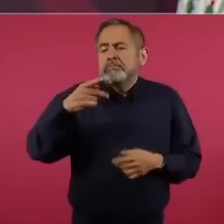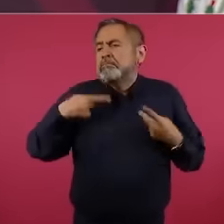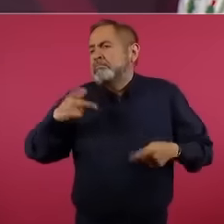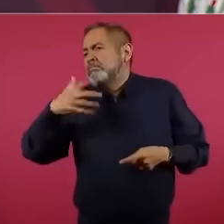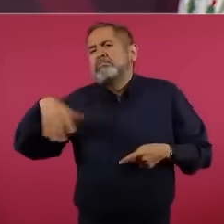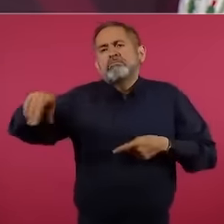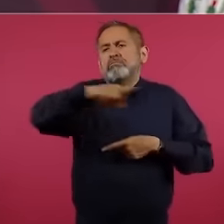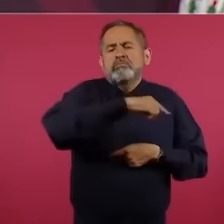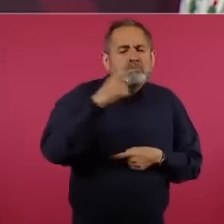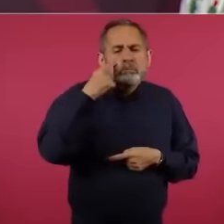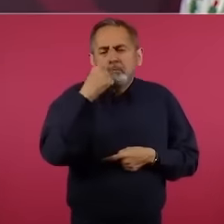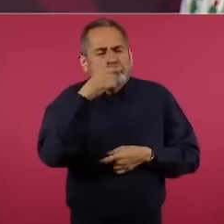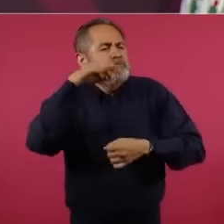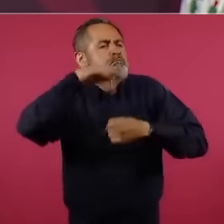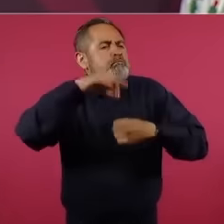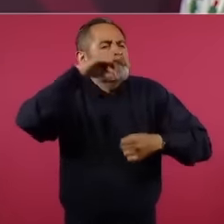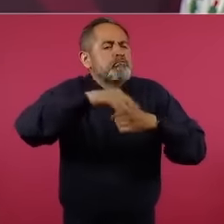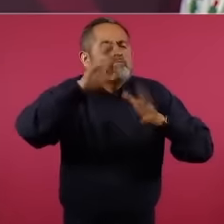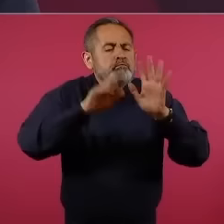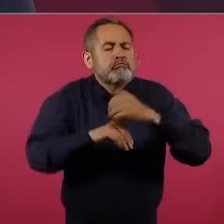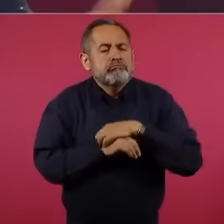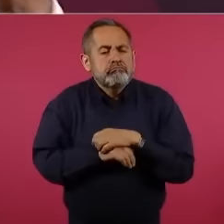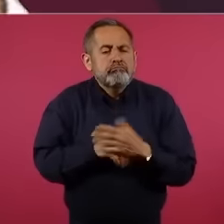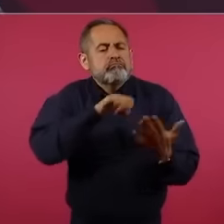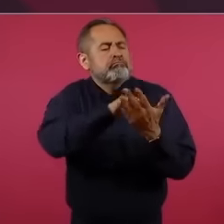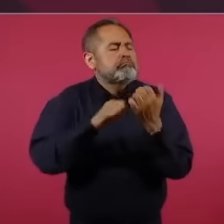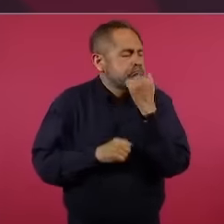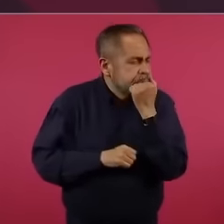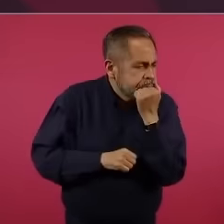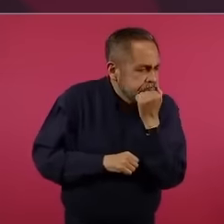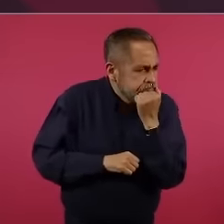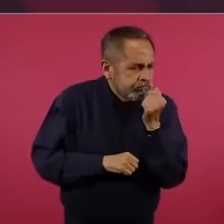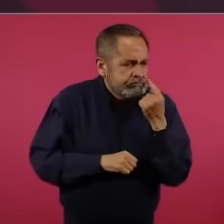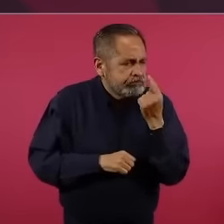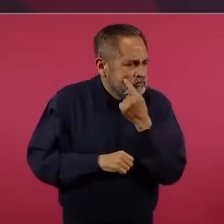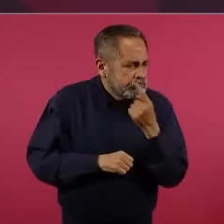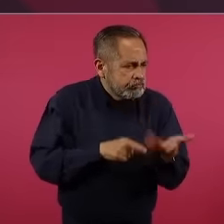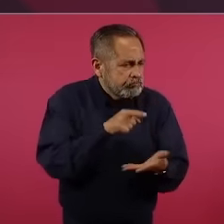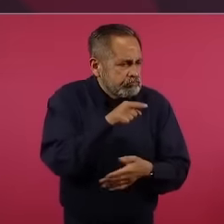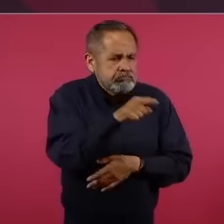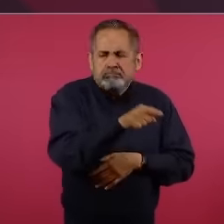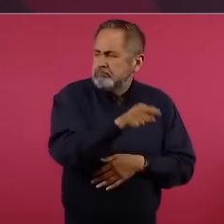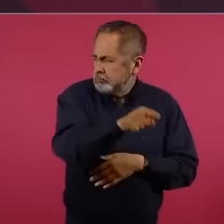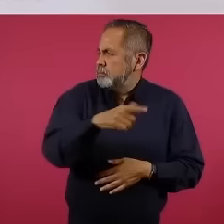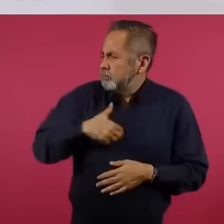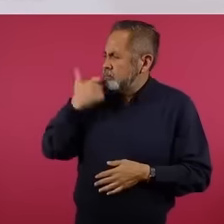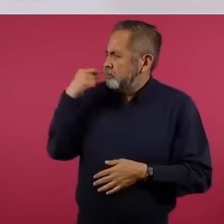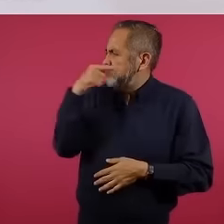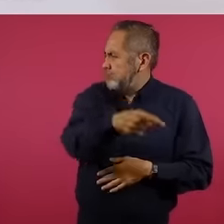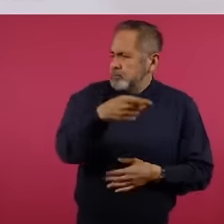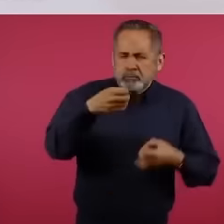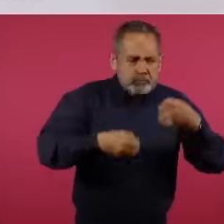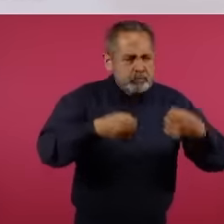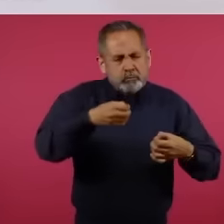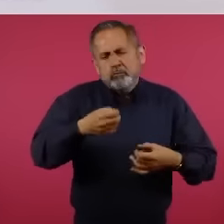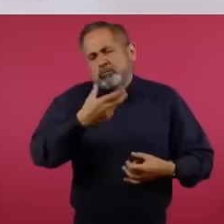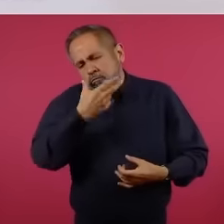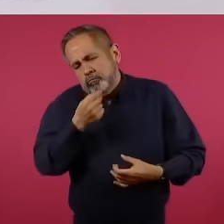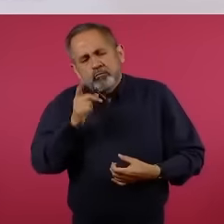van a decir, quiero que él sea el juez o la jueza,